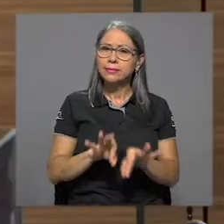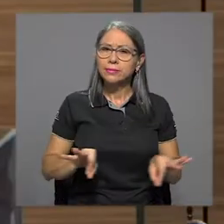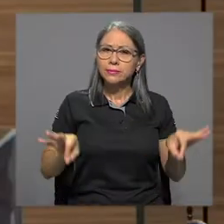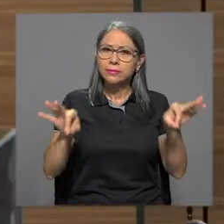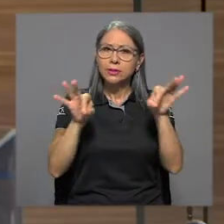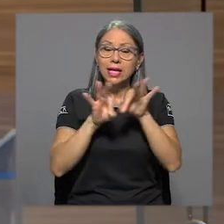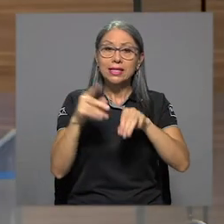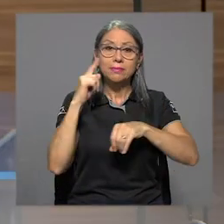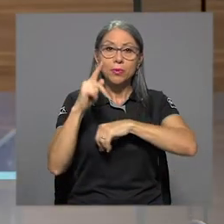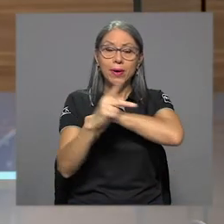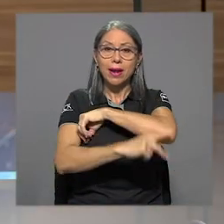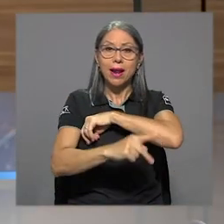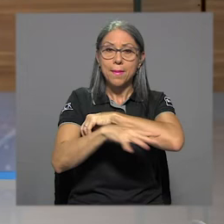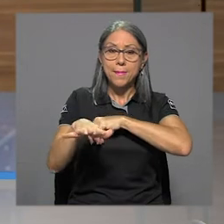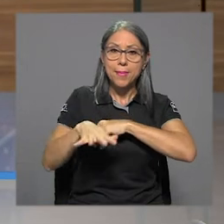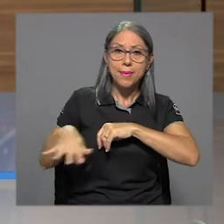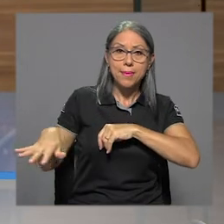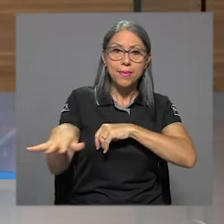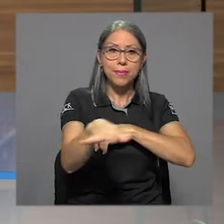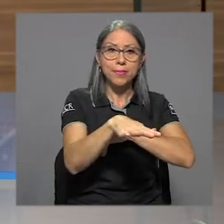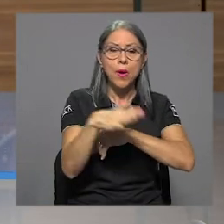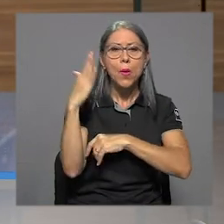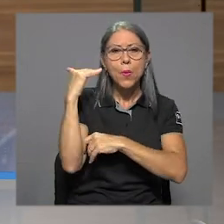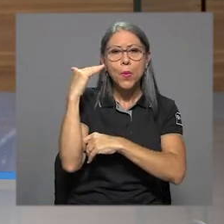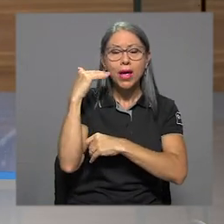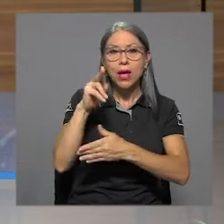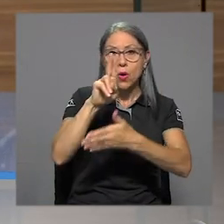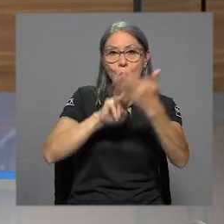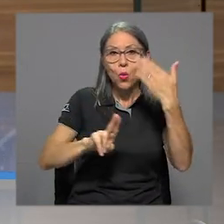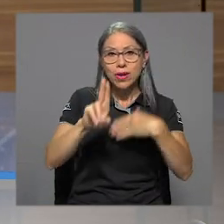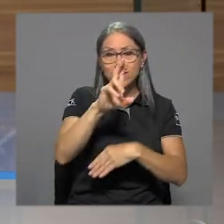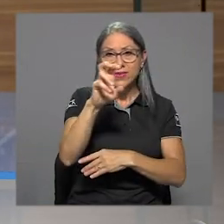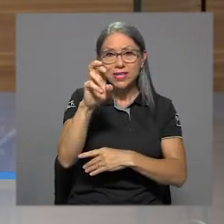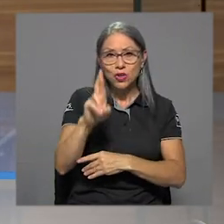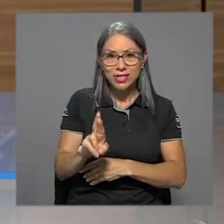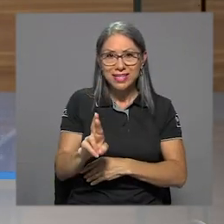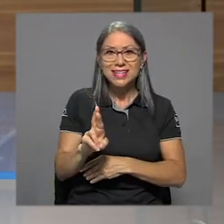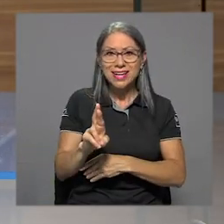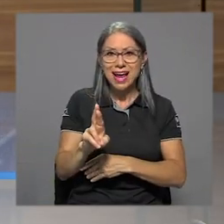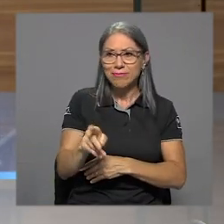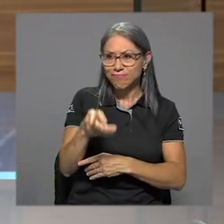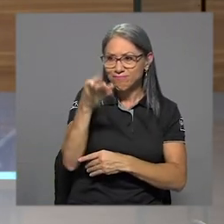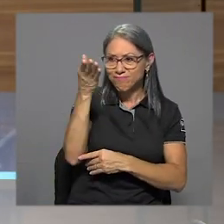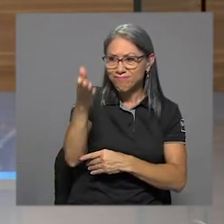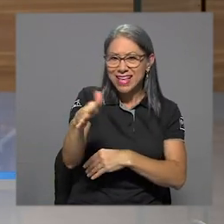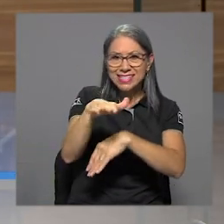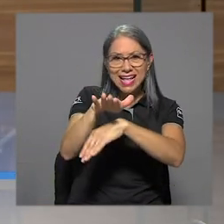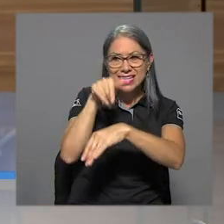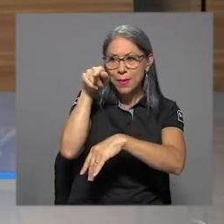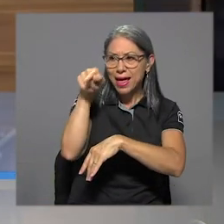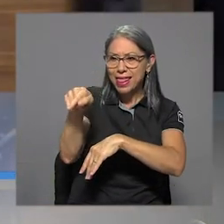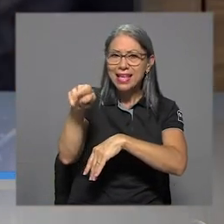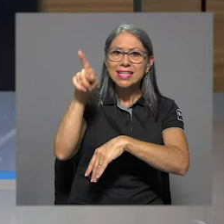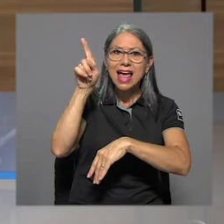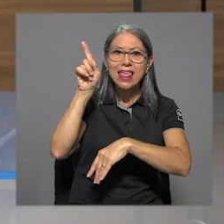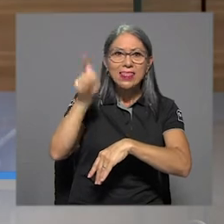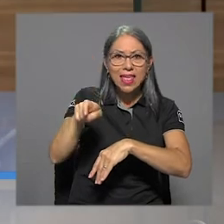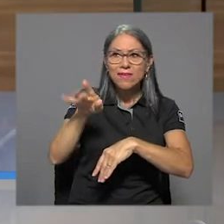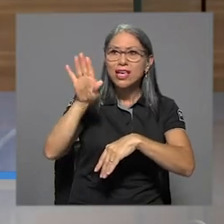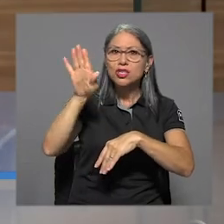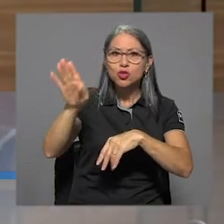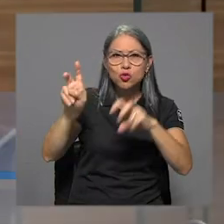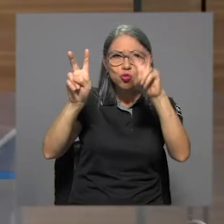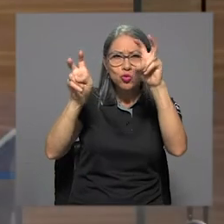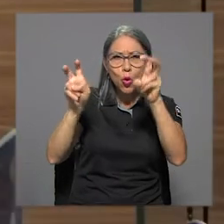Es importantísimo para la nación porque es la Universidad de Costa Rica que está llamada a llevar